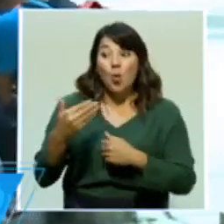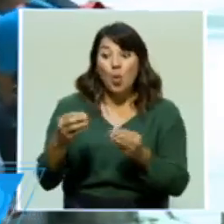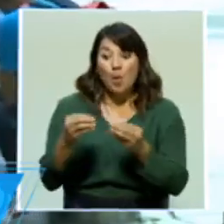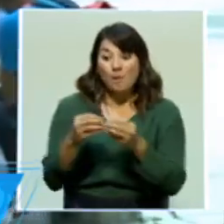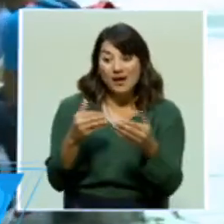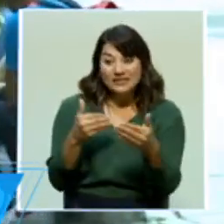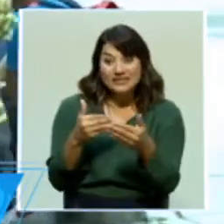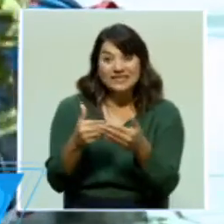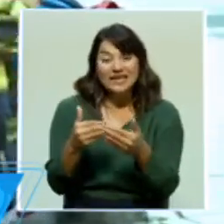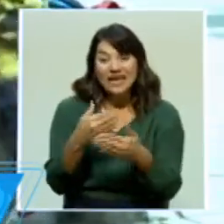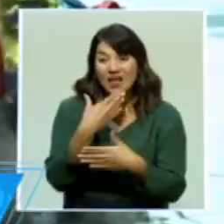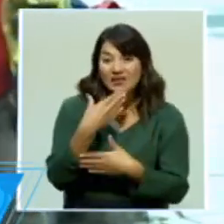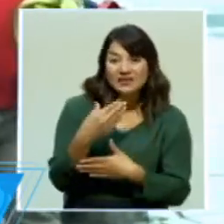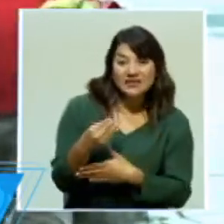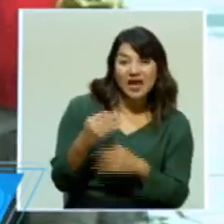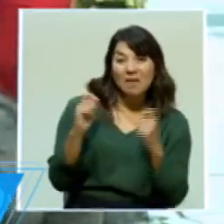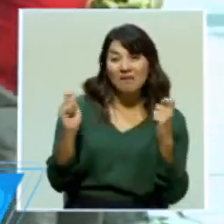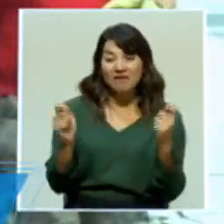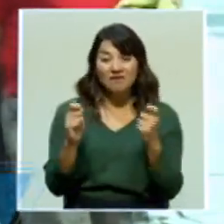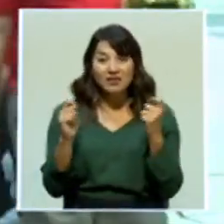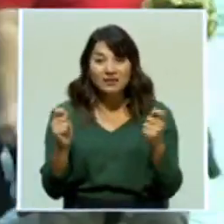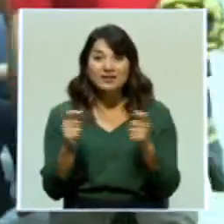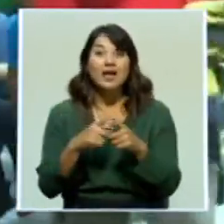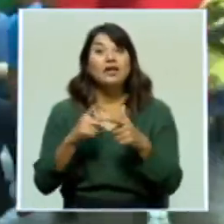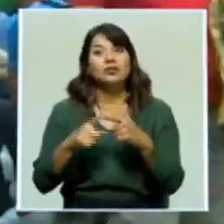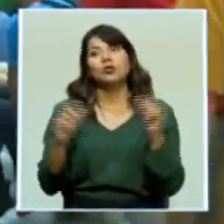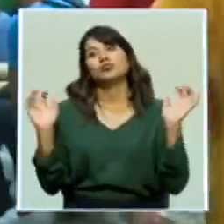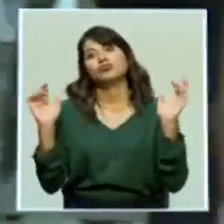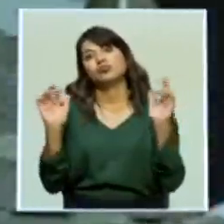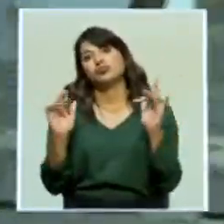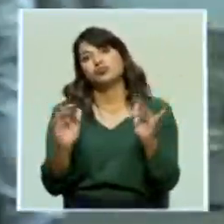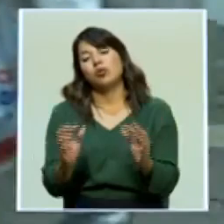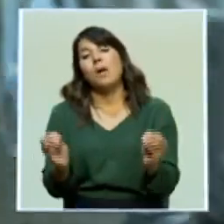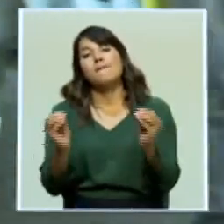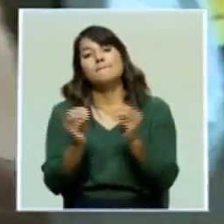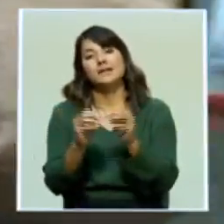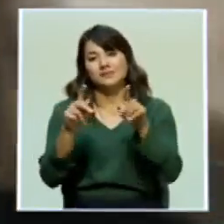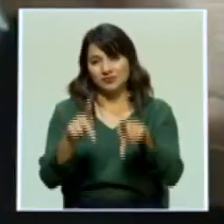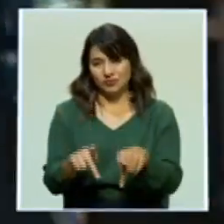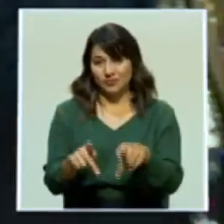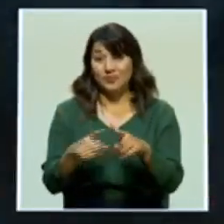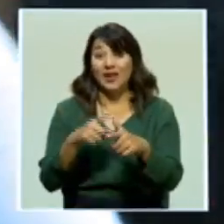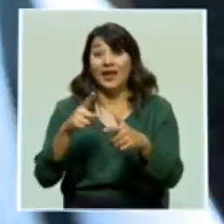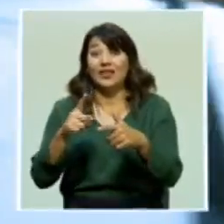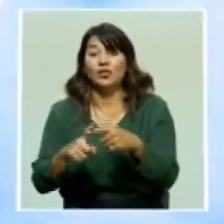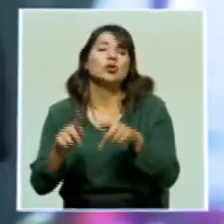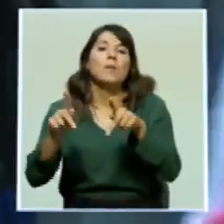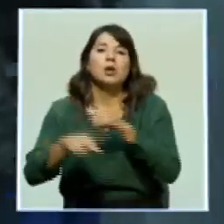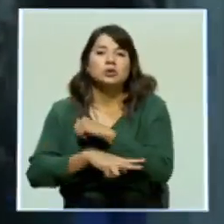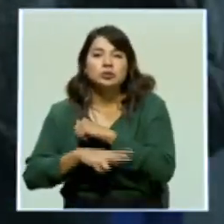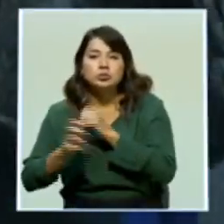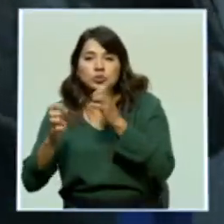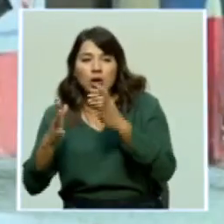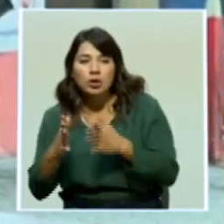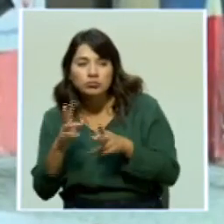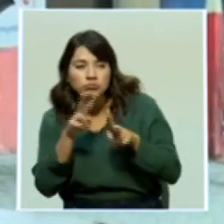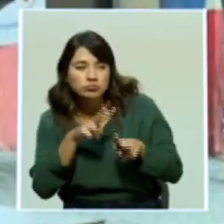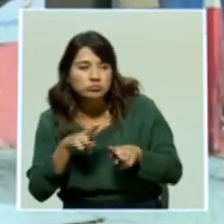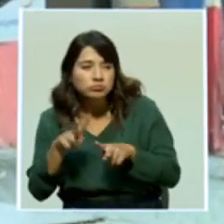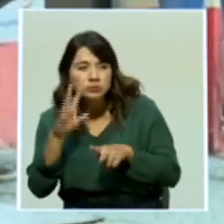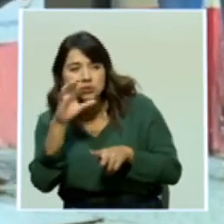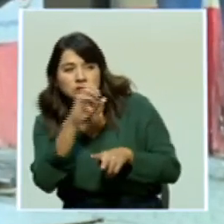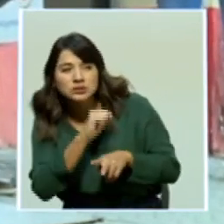capital comenzará a cargarse de más personas y de la misma manera los delincuentes buscarán con mucha más frecuencia a sus